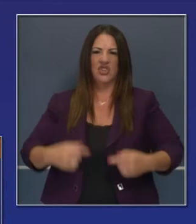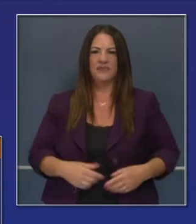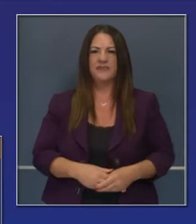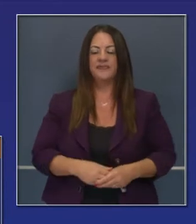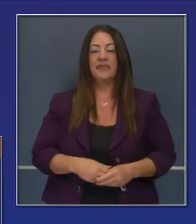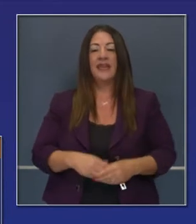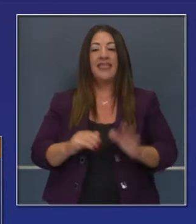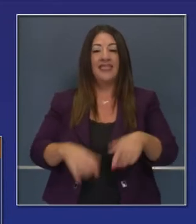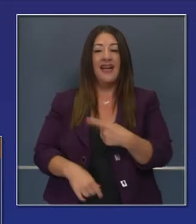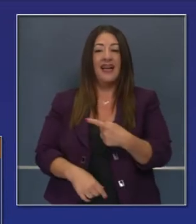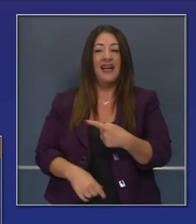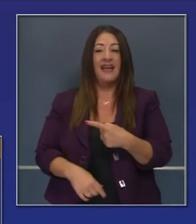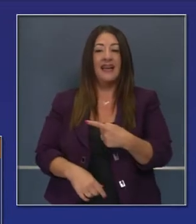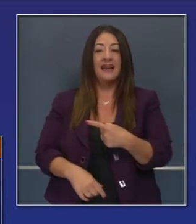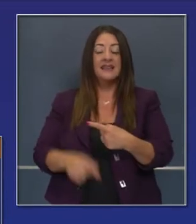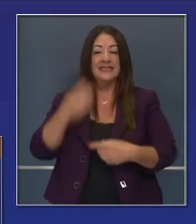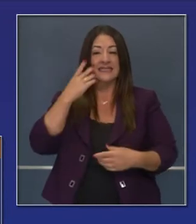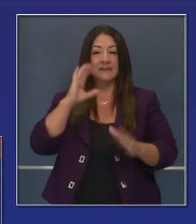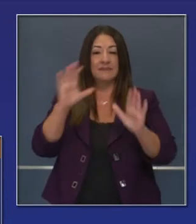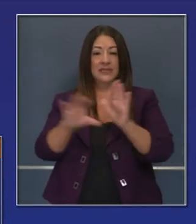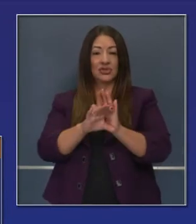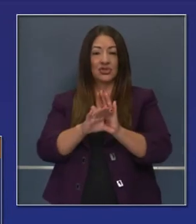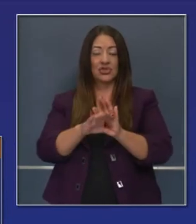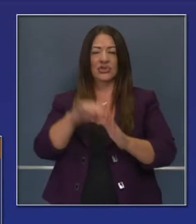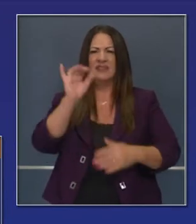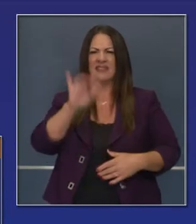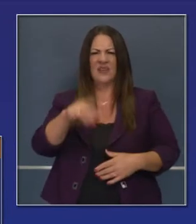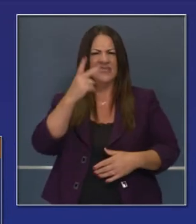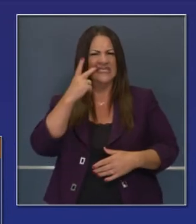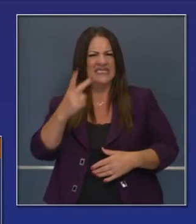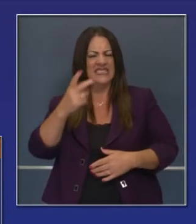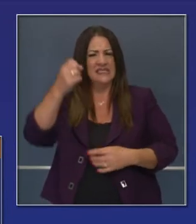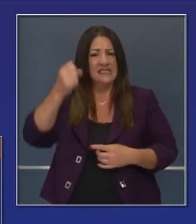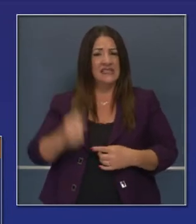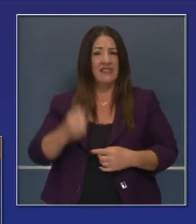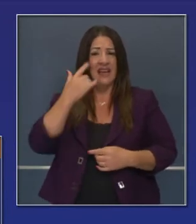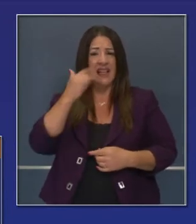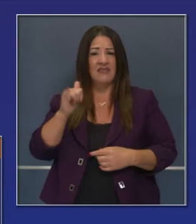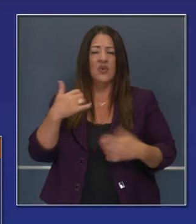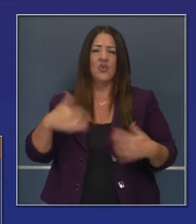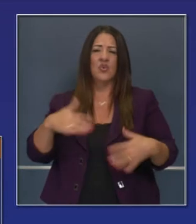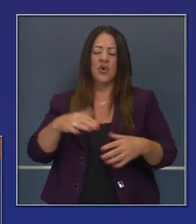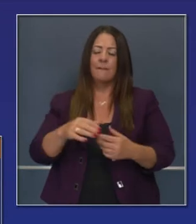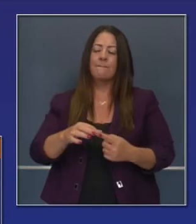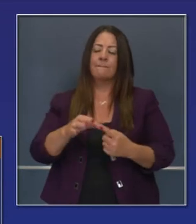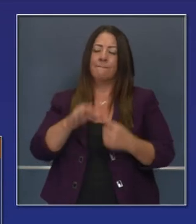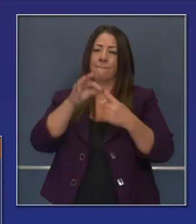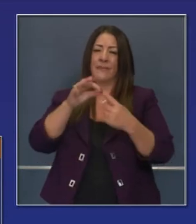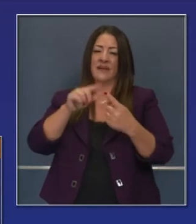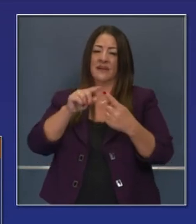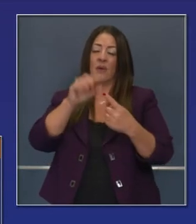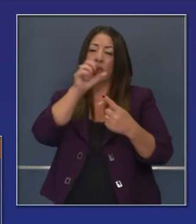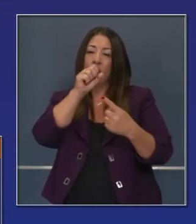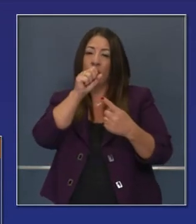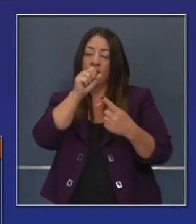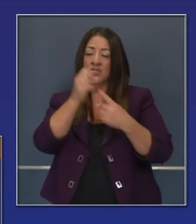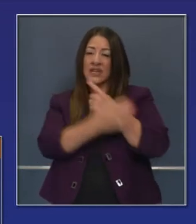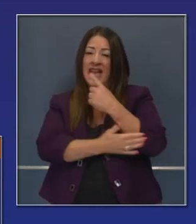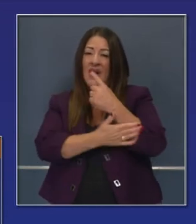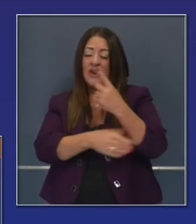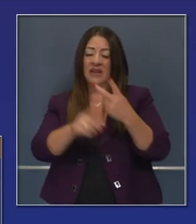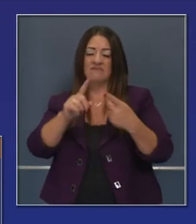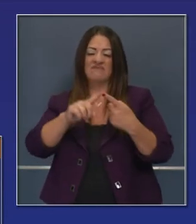incendios que han generado mucha tensión nerviosa y atención en el sur de California, ambos en el condado de